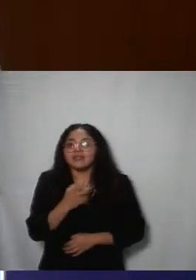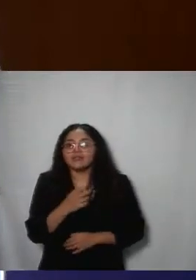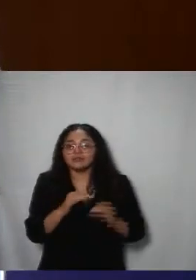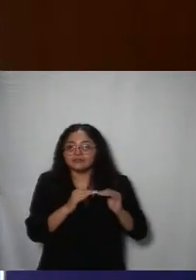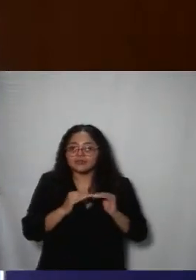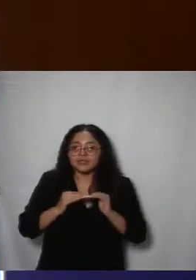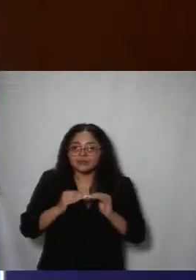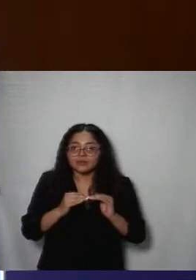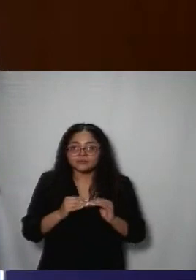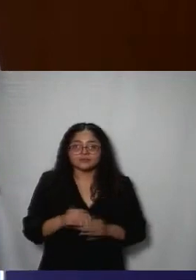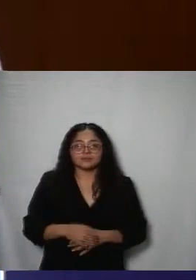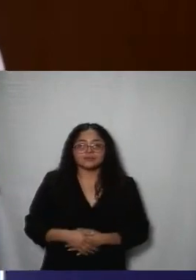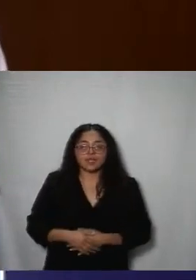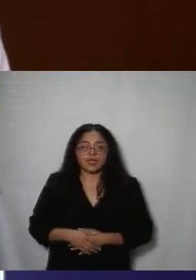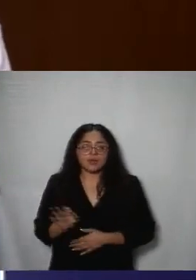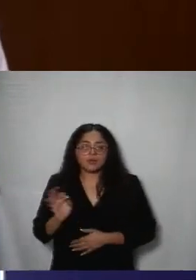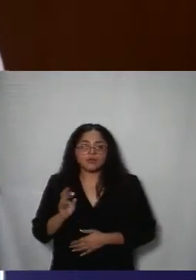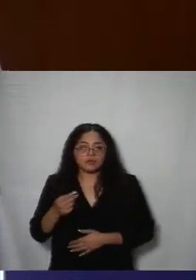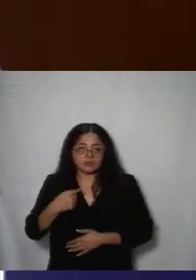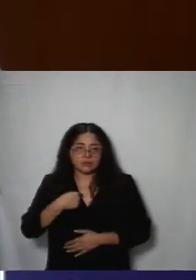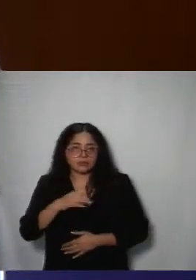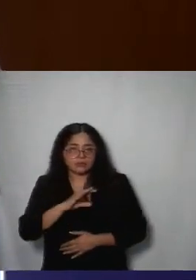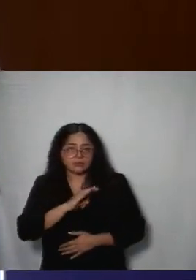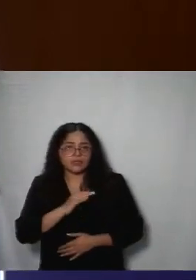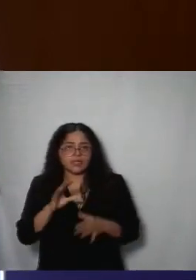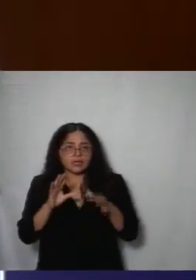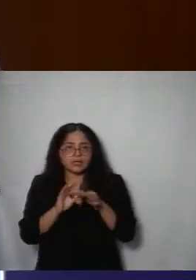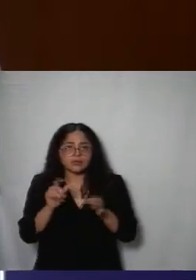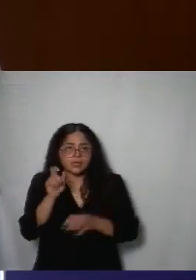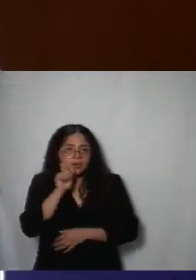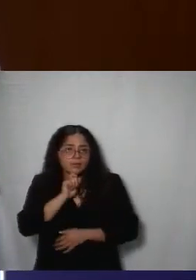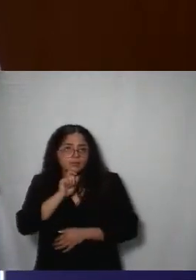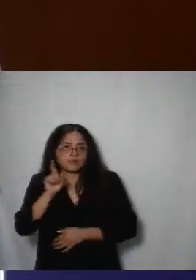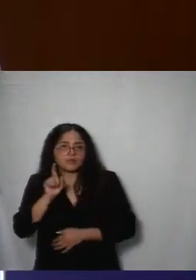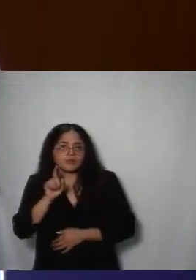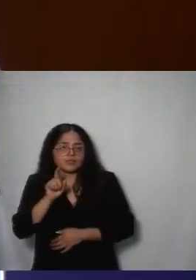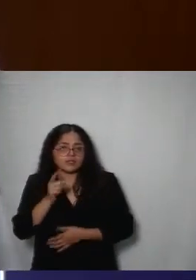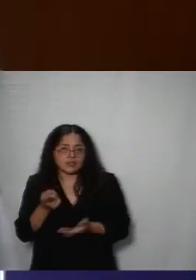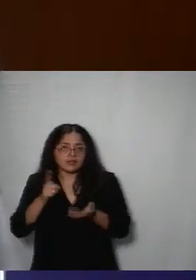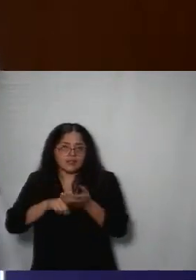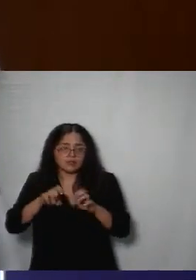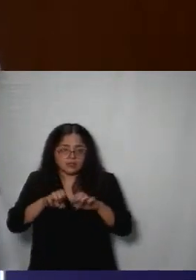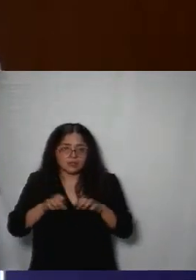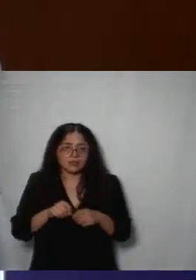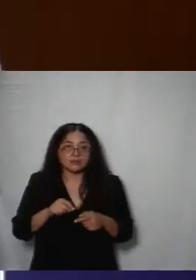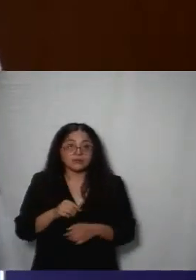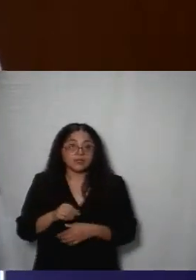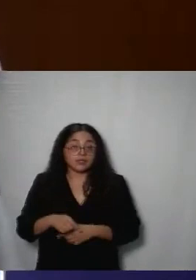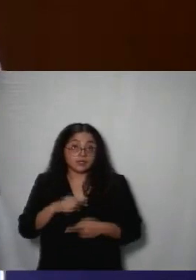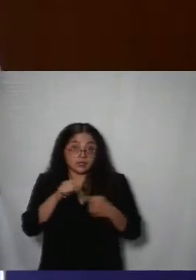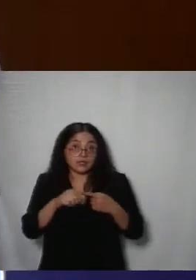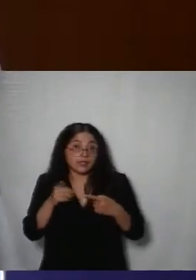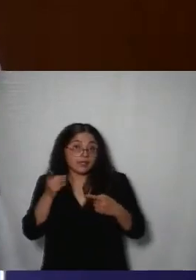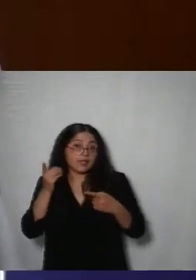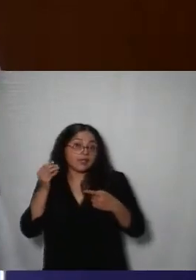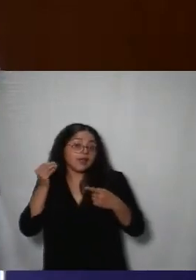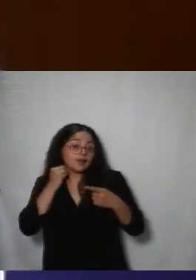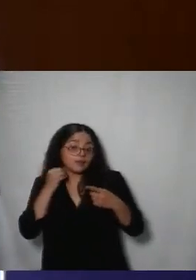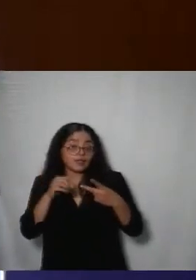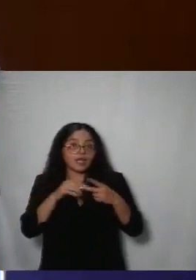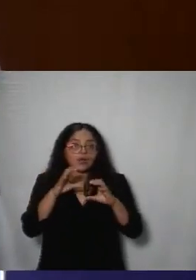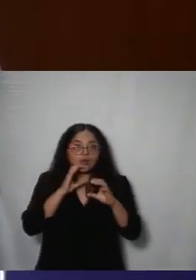decir algunas de las profesiones de que nos integramos es por supuesto derecho administración pública sociología